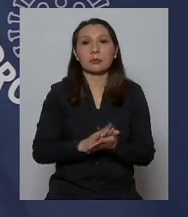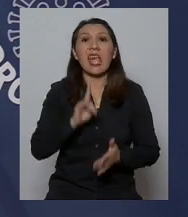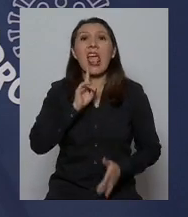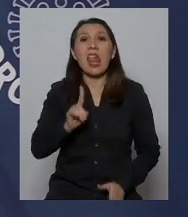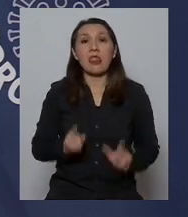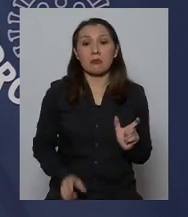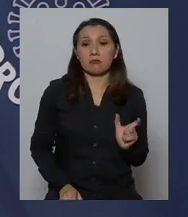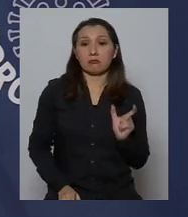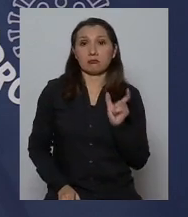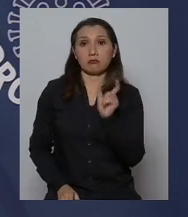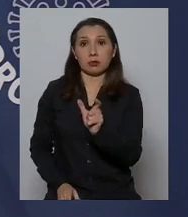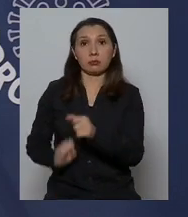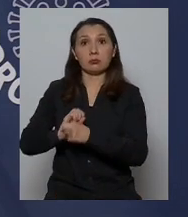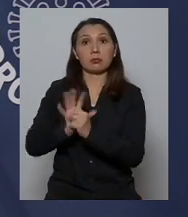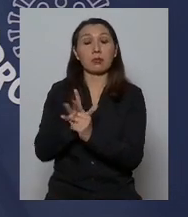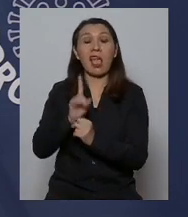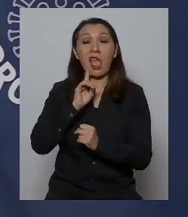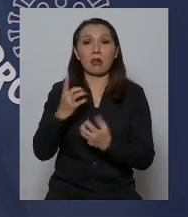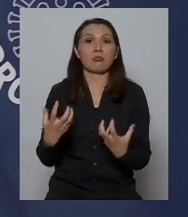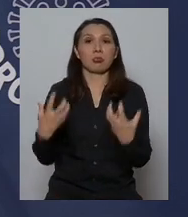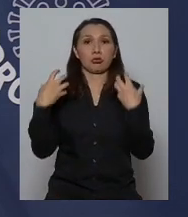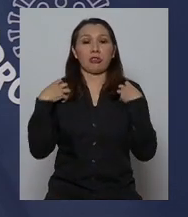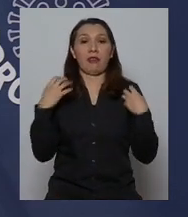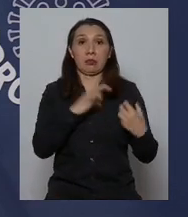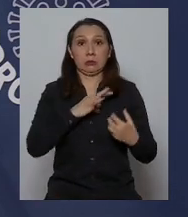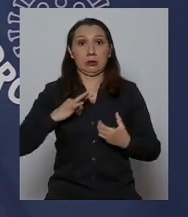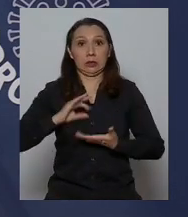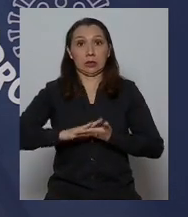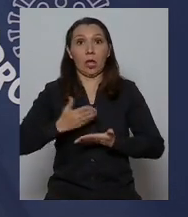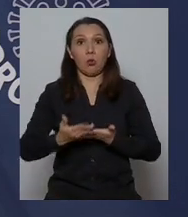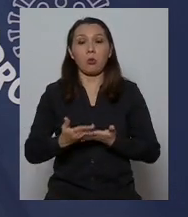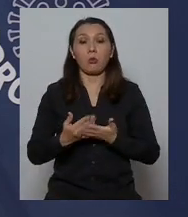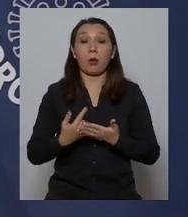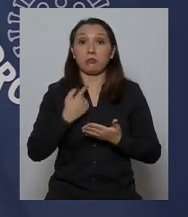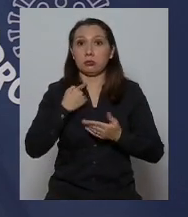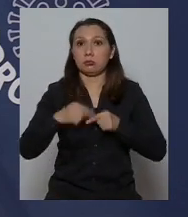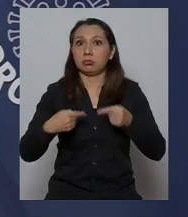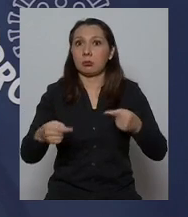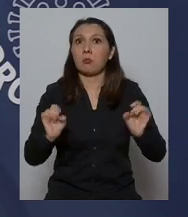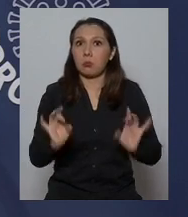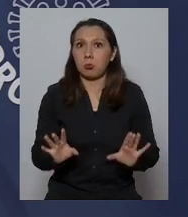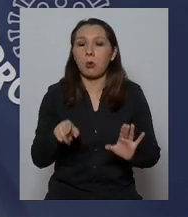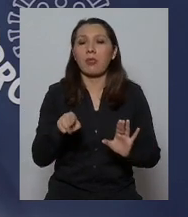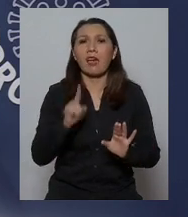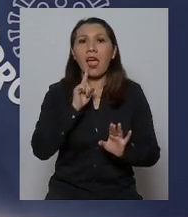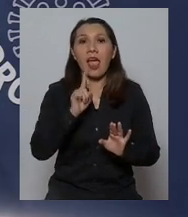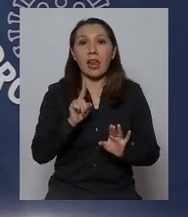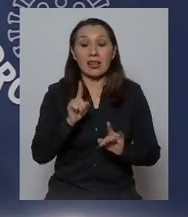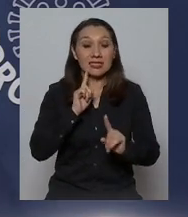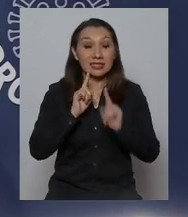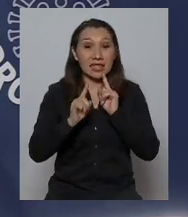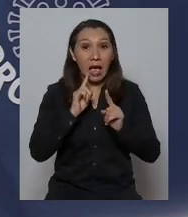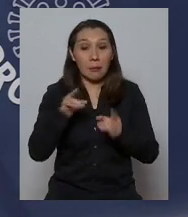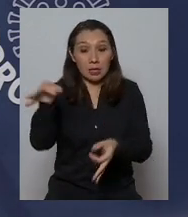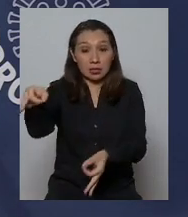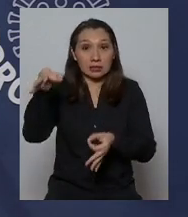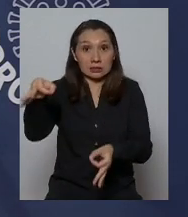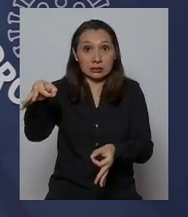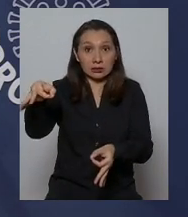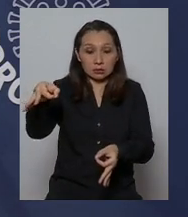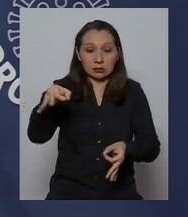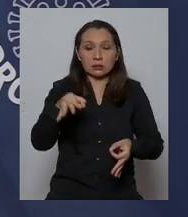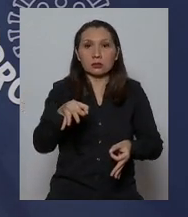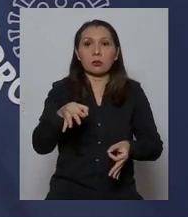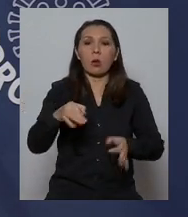el carnet COVID, que depende de la autoridad sanitaria, por las consecuencias que tiene, esos exámenes tienen que